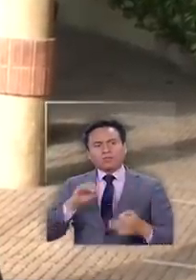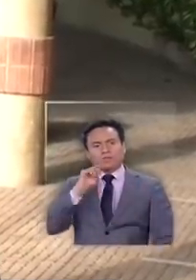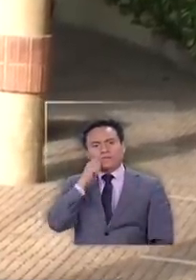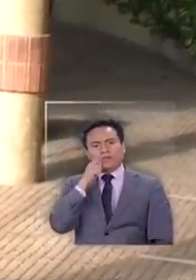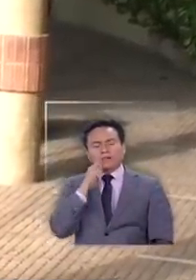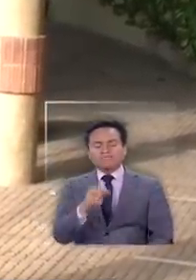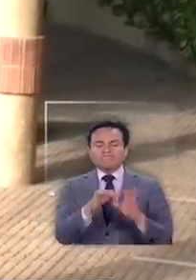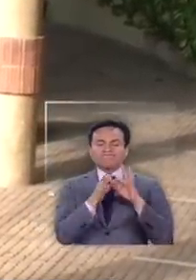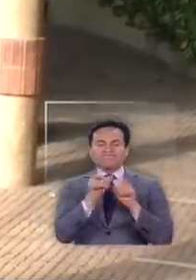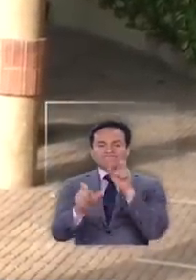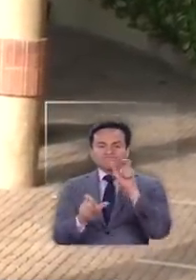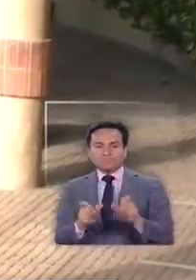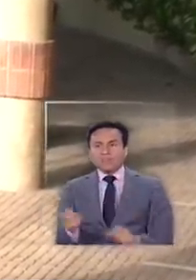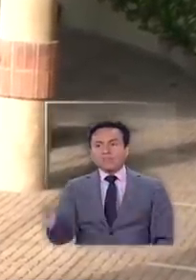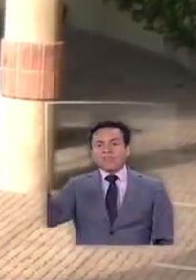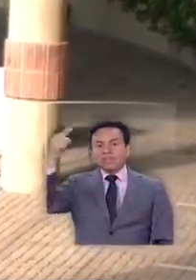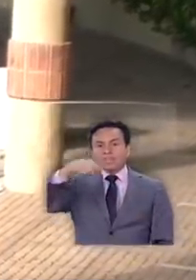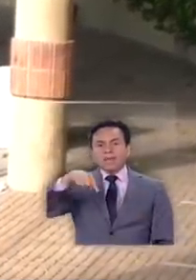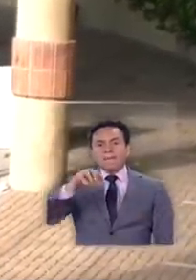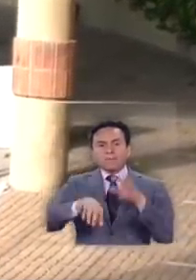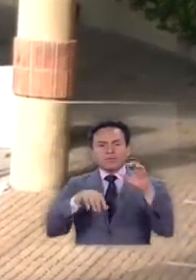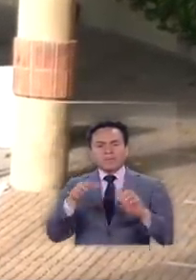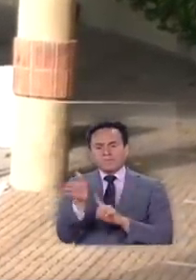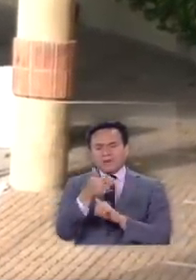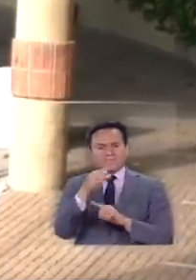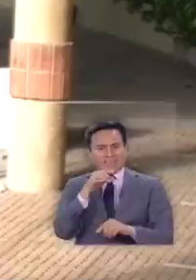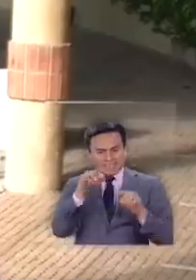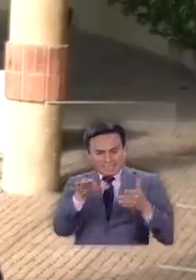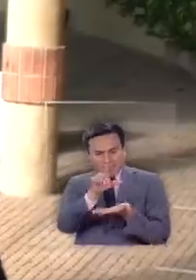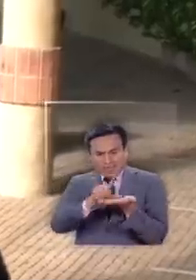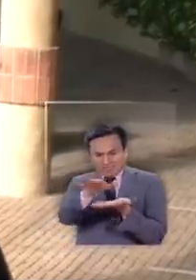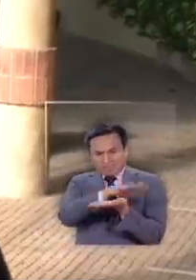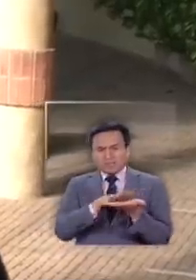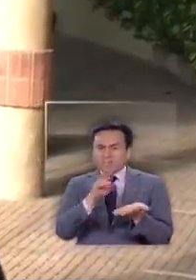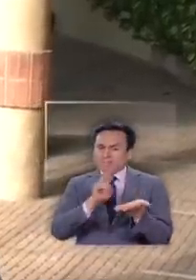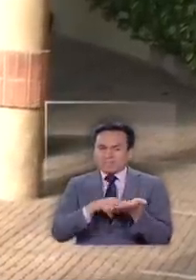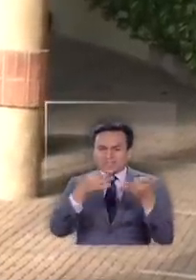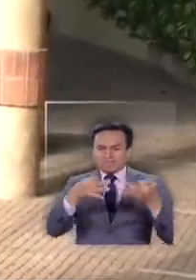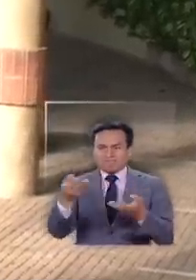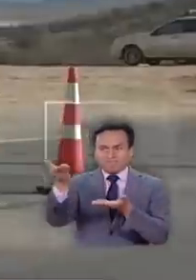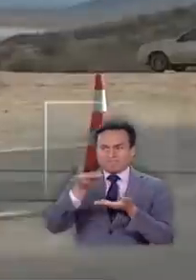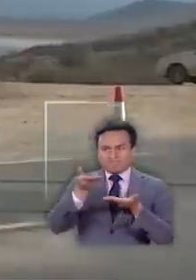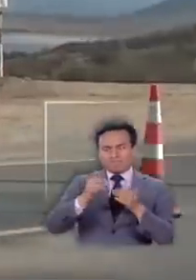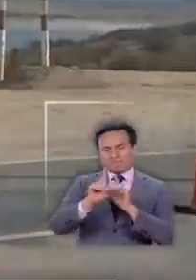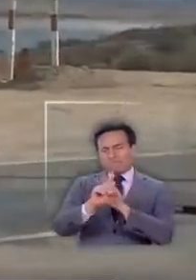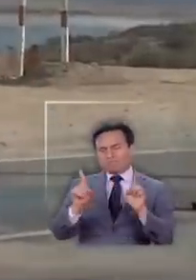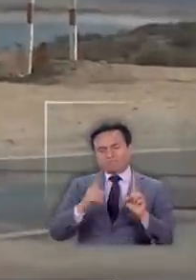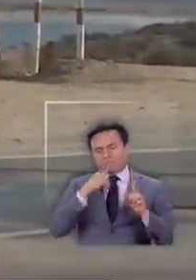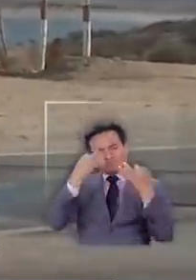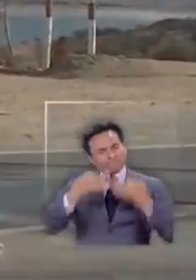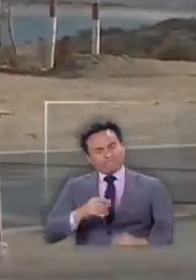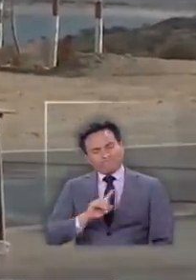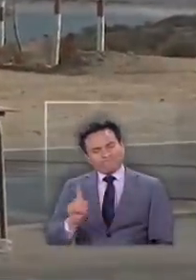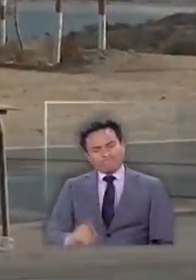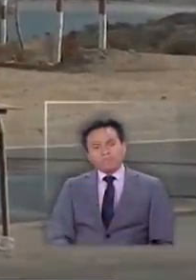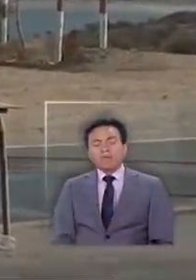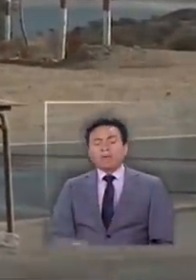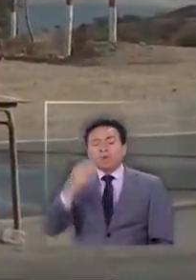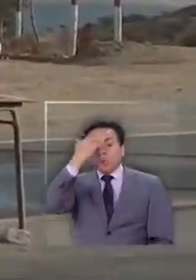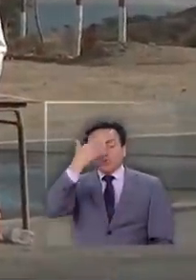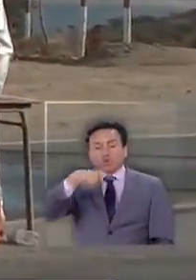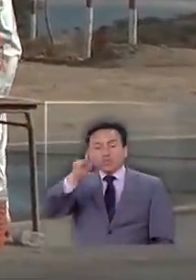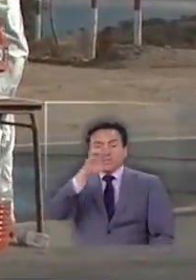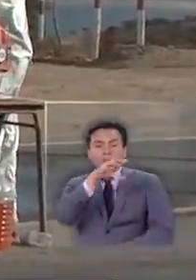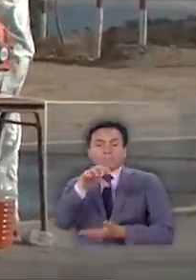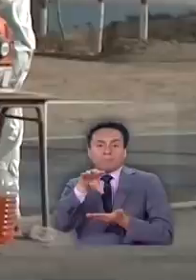tanto, agradecemos a todos los que quieren venir a Montepadre, pero la verdad es que francamente hoy día no es tiempo de recibir a nadie. Preocupación en el